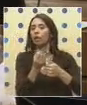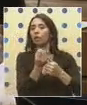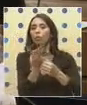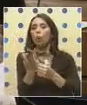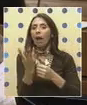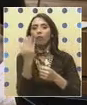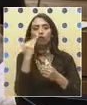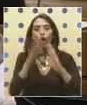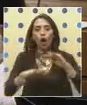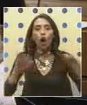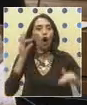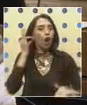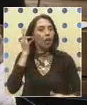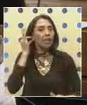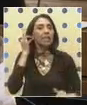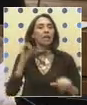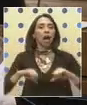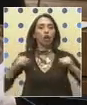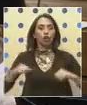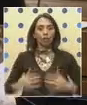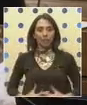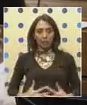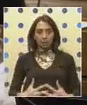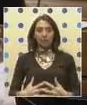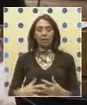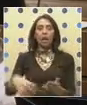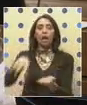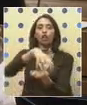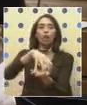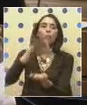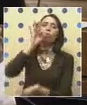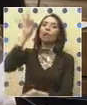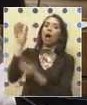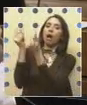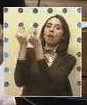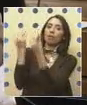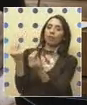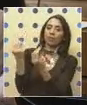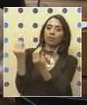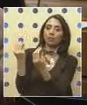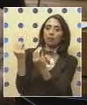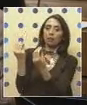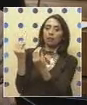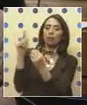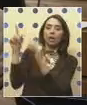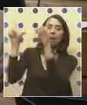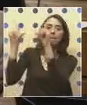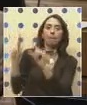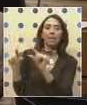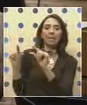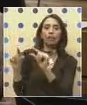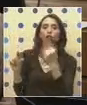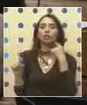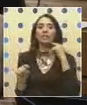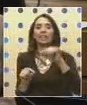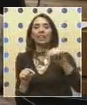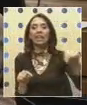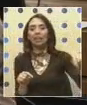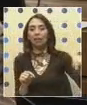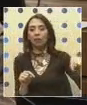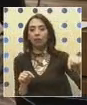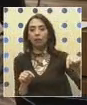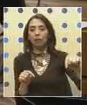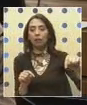niñas, de jóvenes embarazadas en las comunas con mayor recurso es sustancialmente menor a aquellas donde